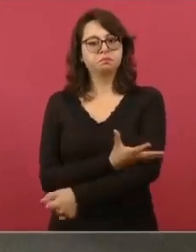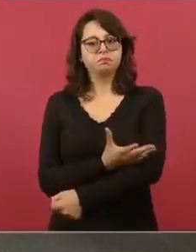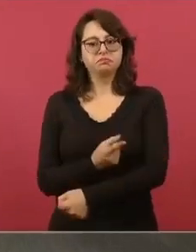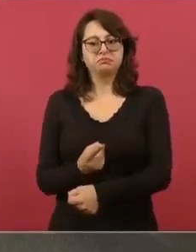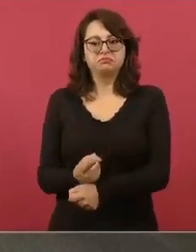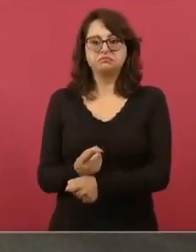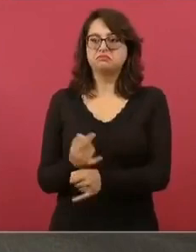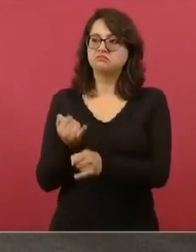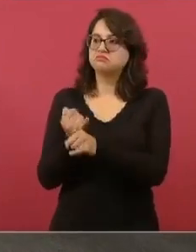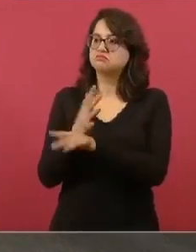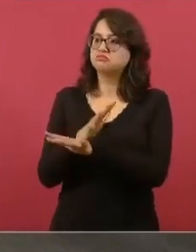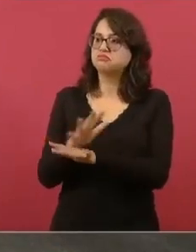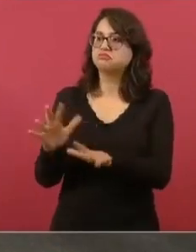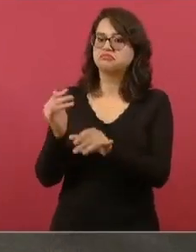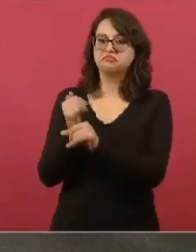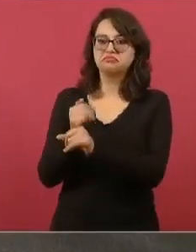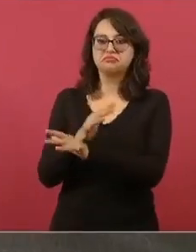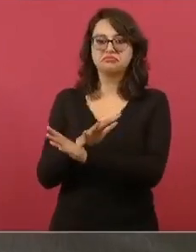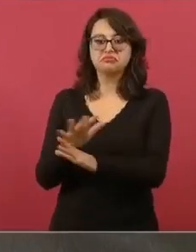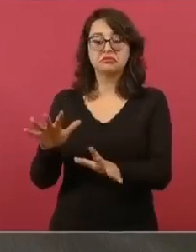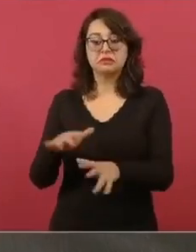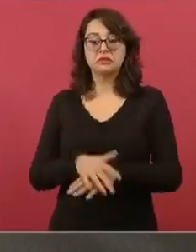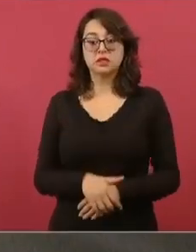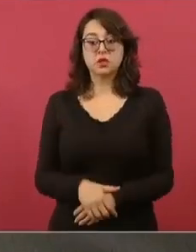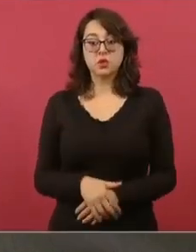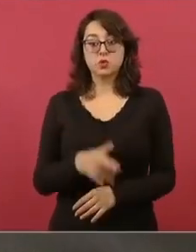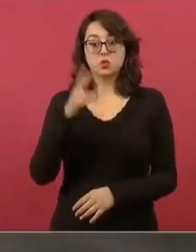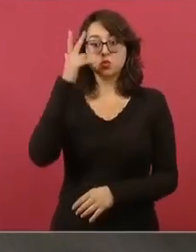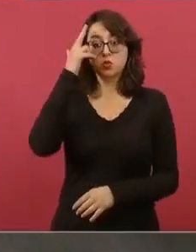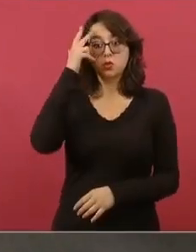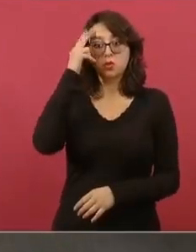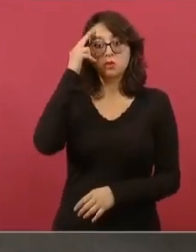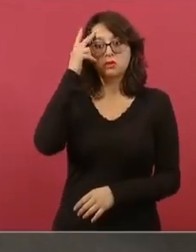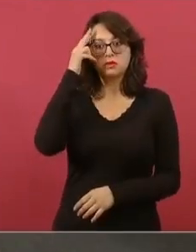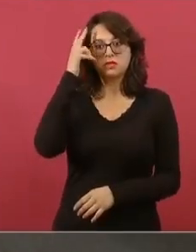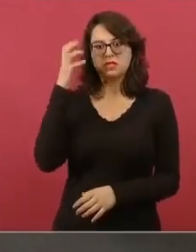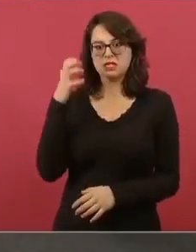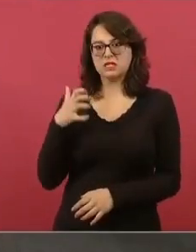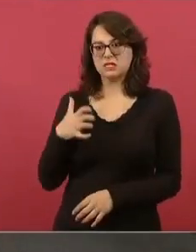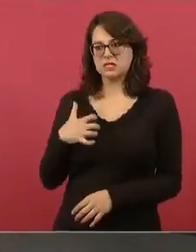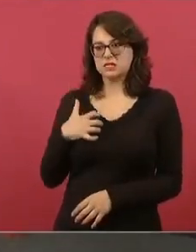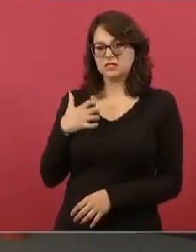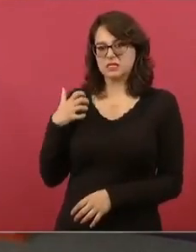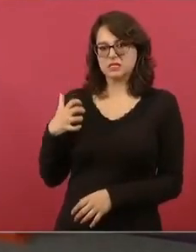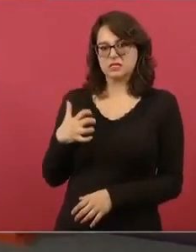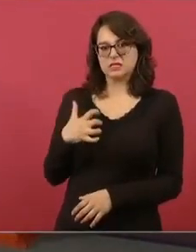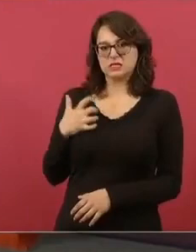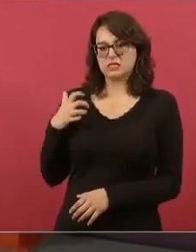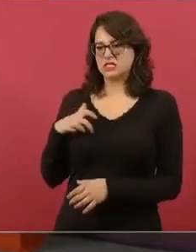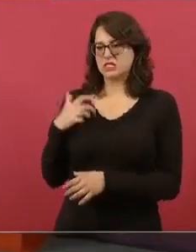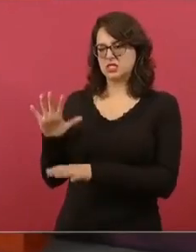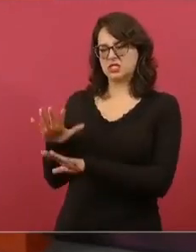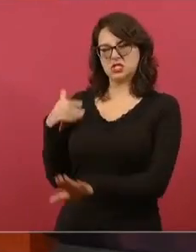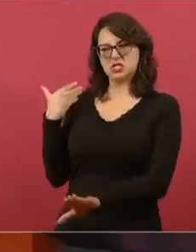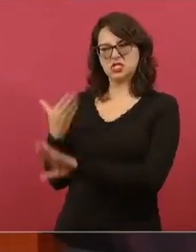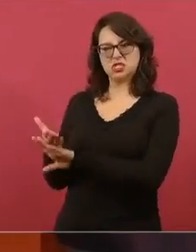que le tomaban su imprenta y lo encarcelaban